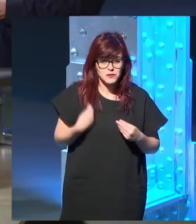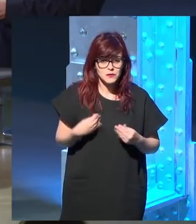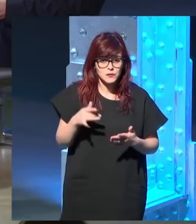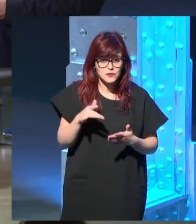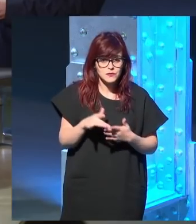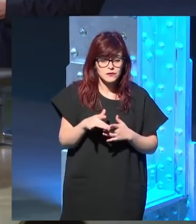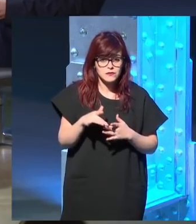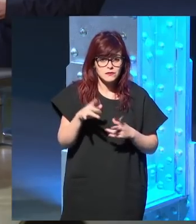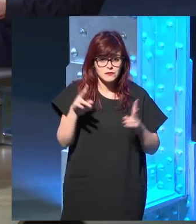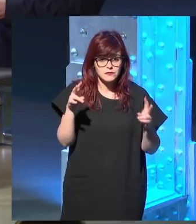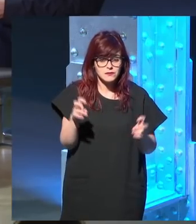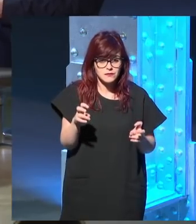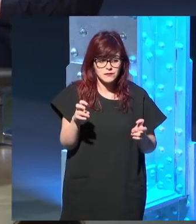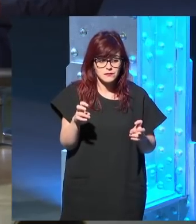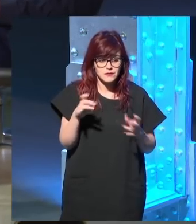el Quijote.